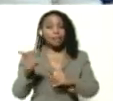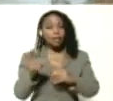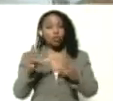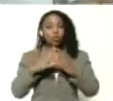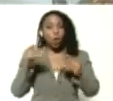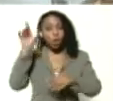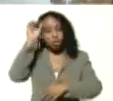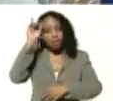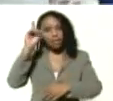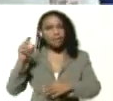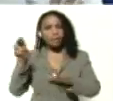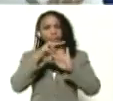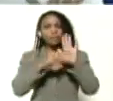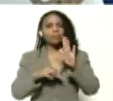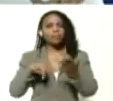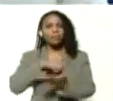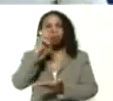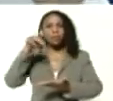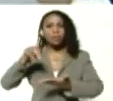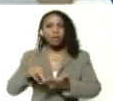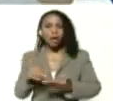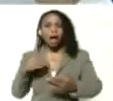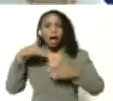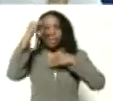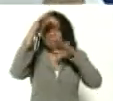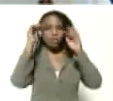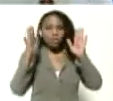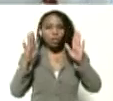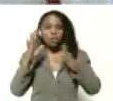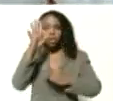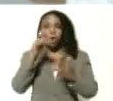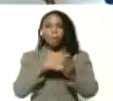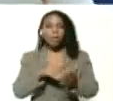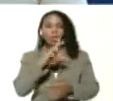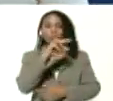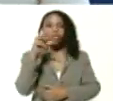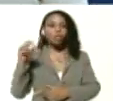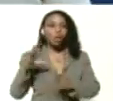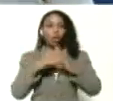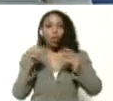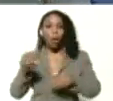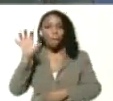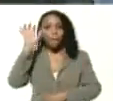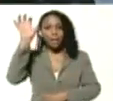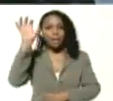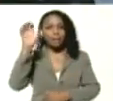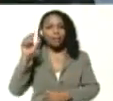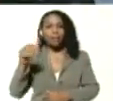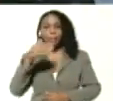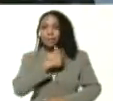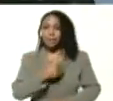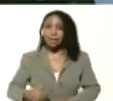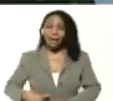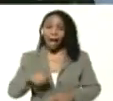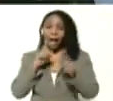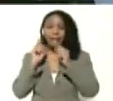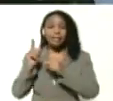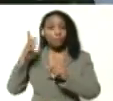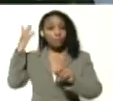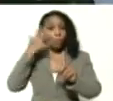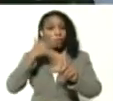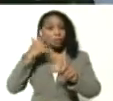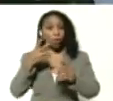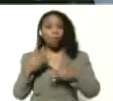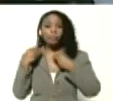nacional hemos logrado registrar y atender 5 mil docentes de todo el país presidente en esa formación